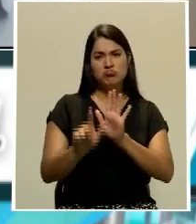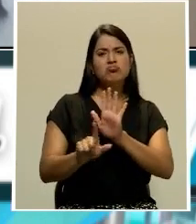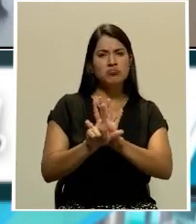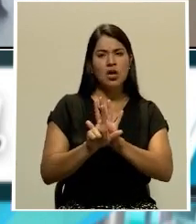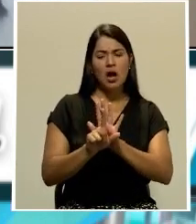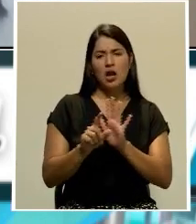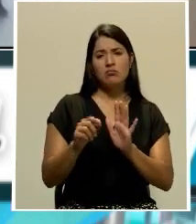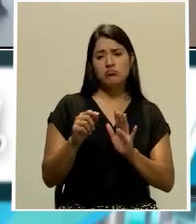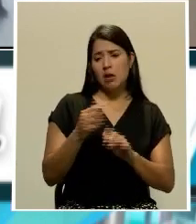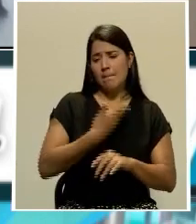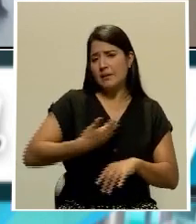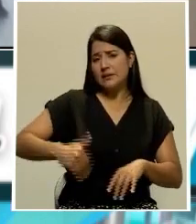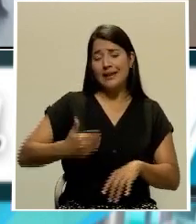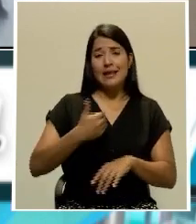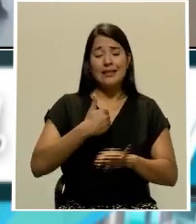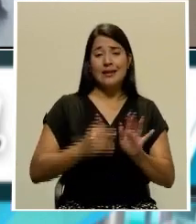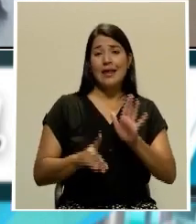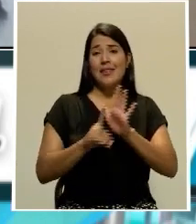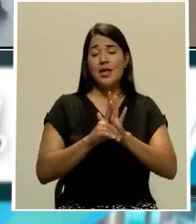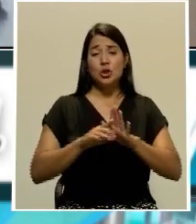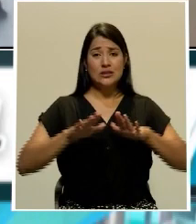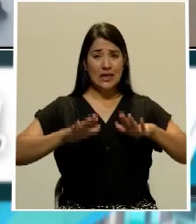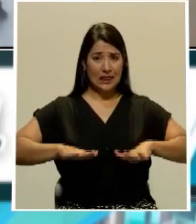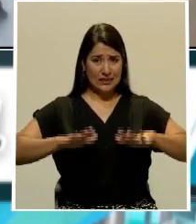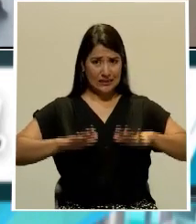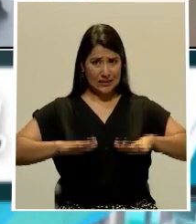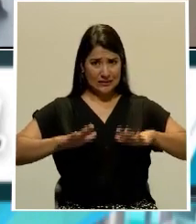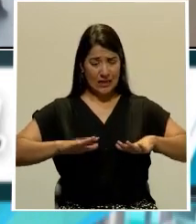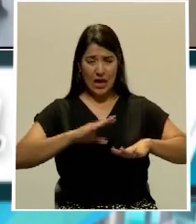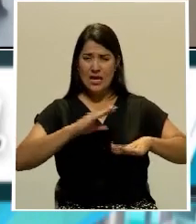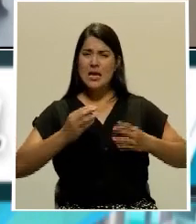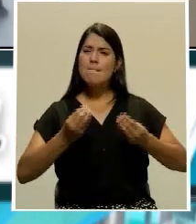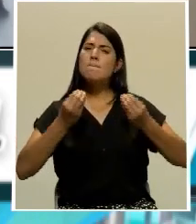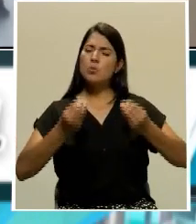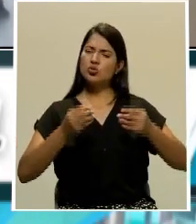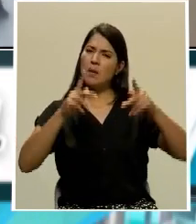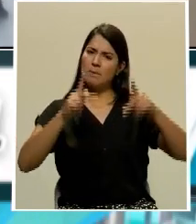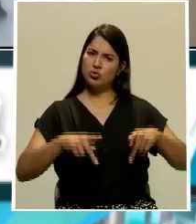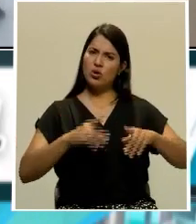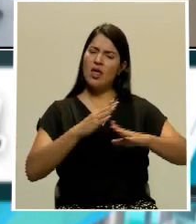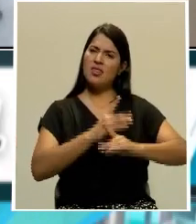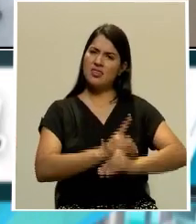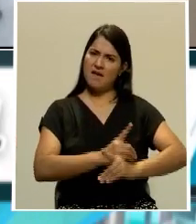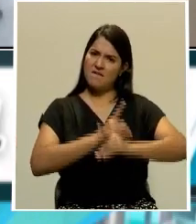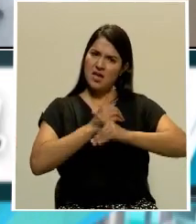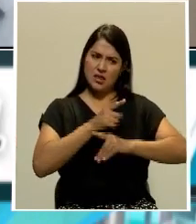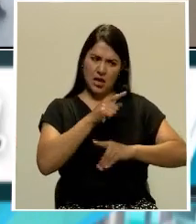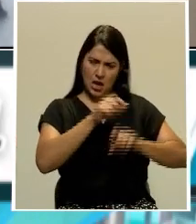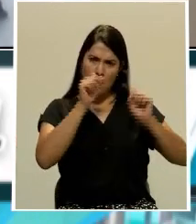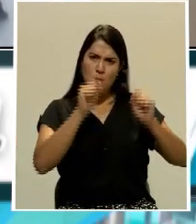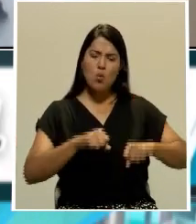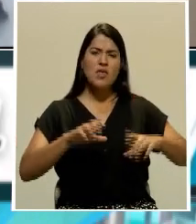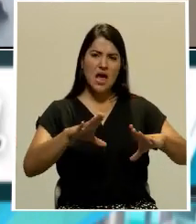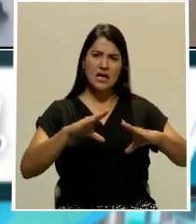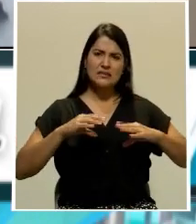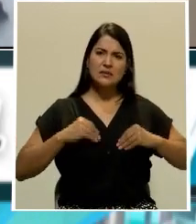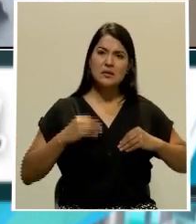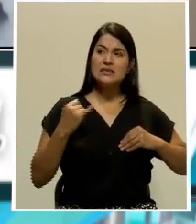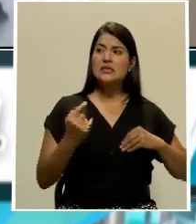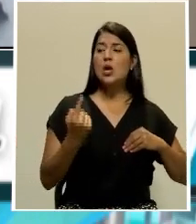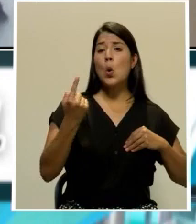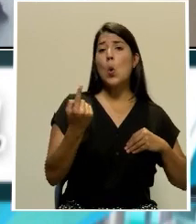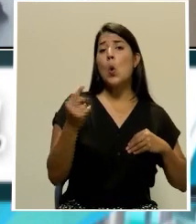y defienden que él pueda aceptar una invitación de un colega del